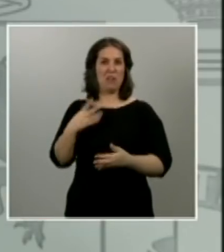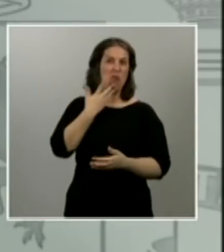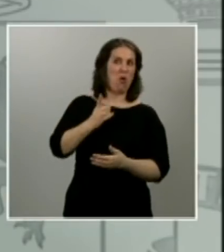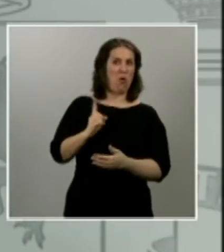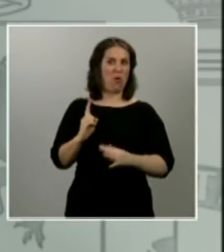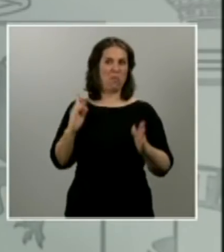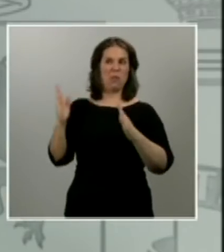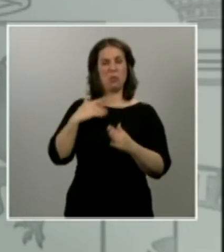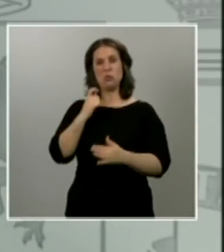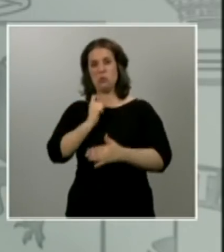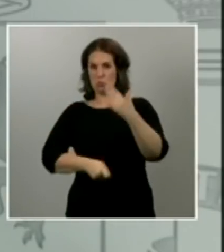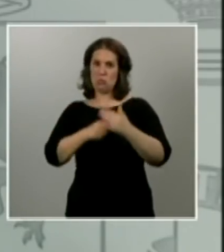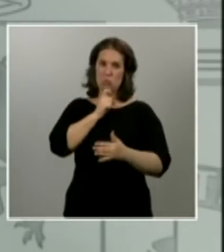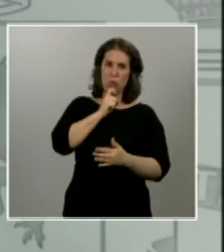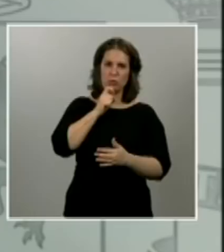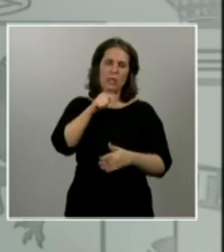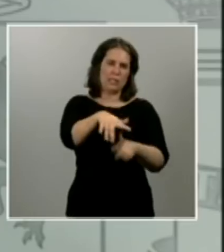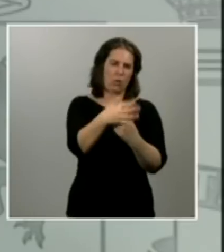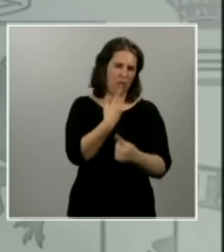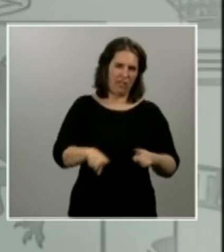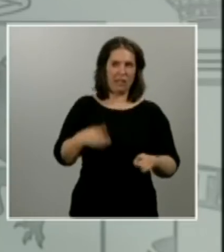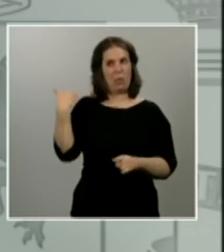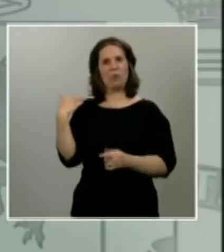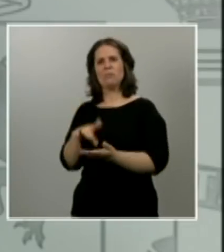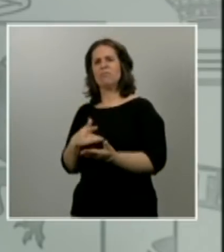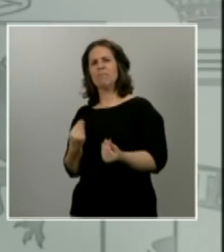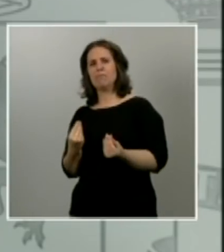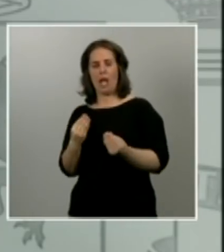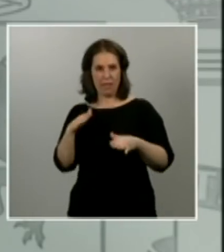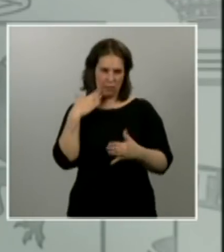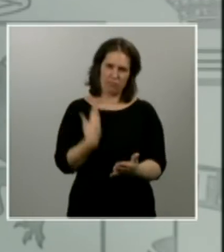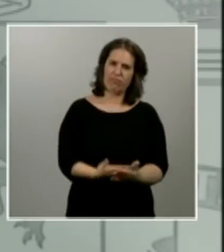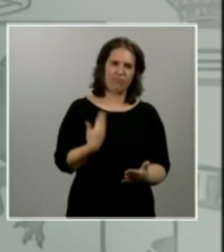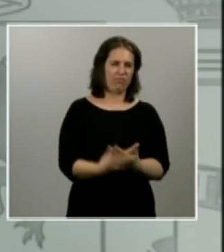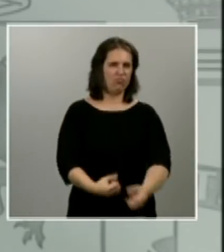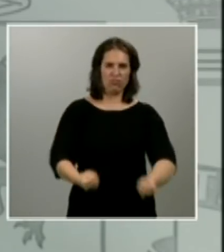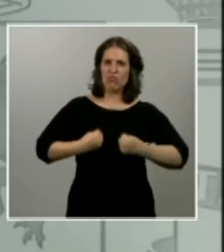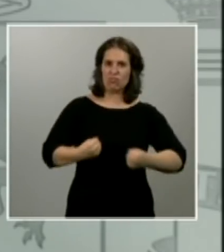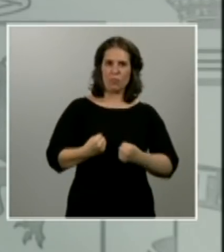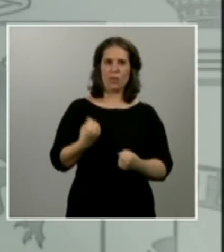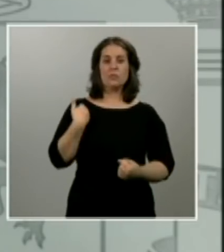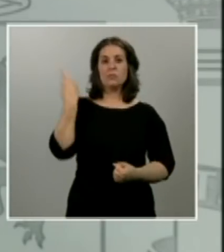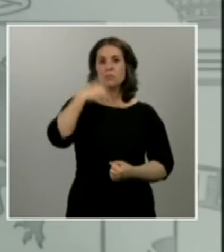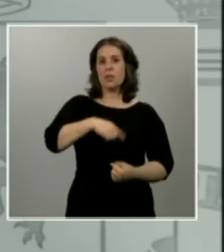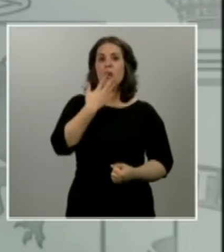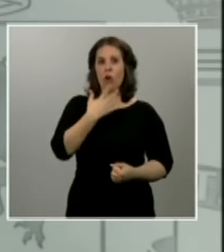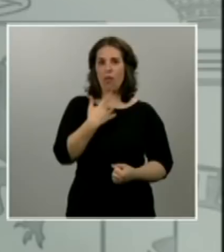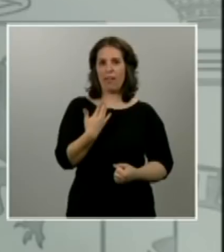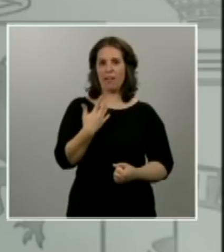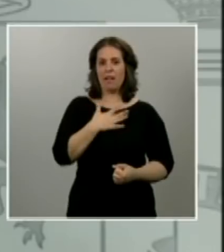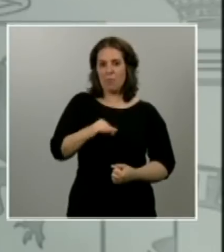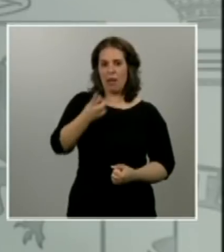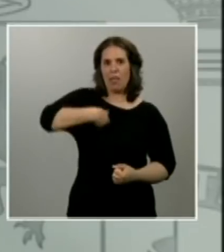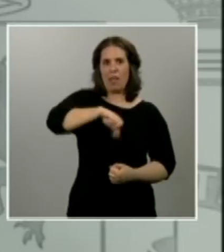sufrido, no de esta envergadura, nuestra propia sociedad. Sabemos que ya somos capaces de luchar, que somos capaces también de sacrificarnos